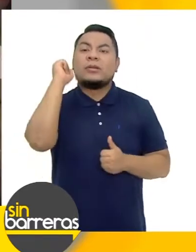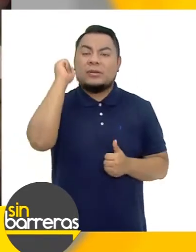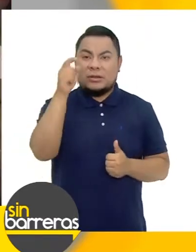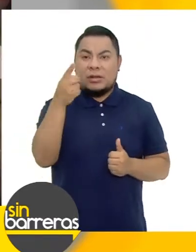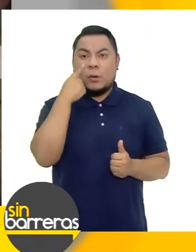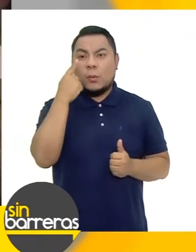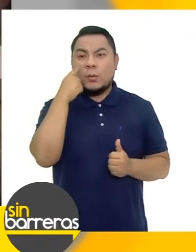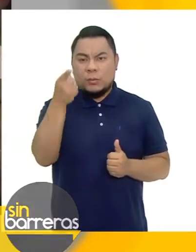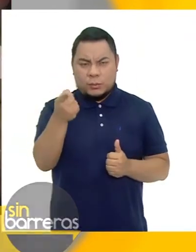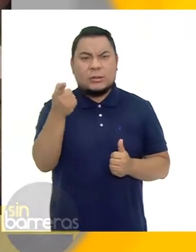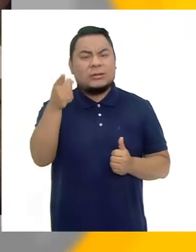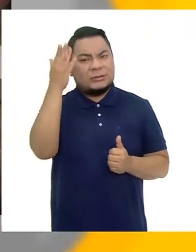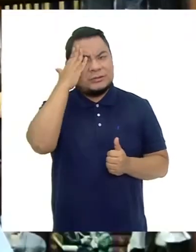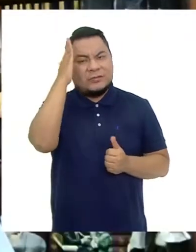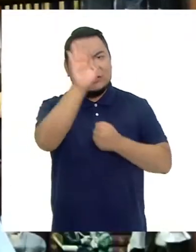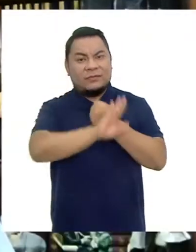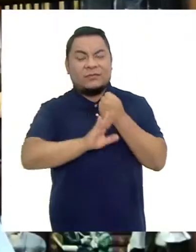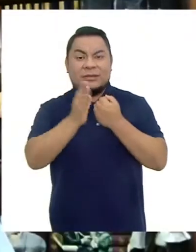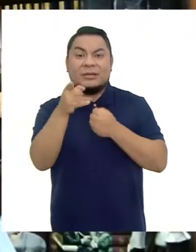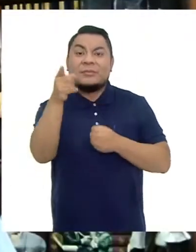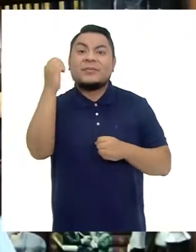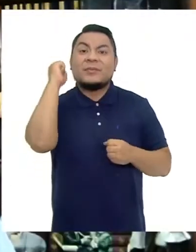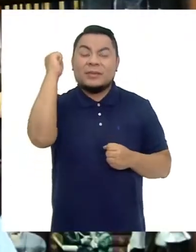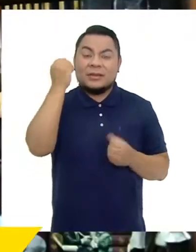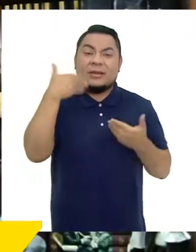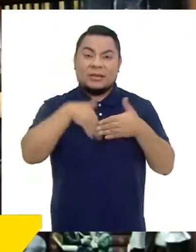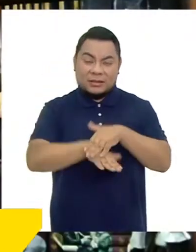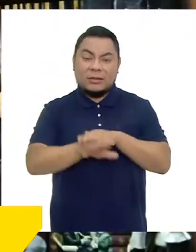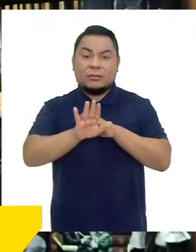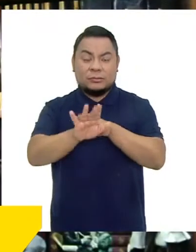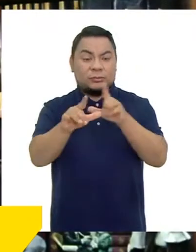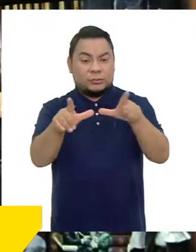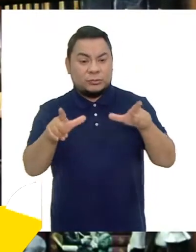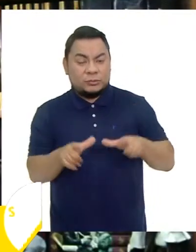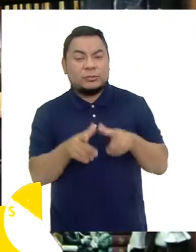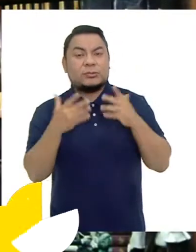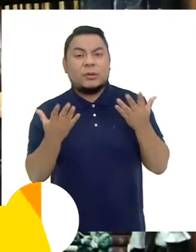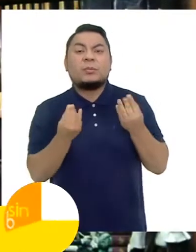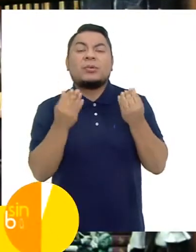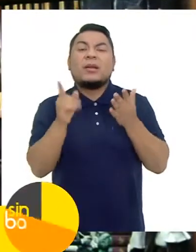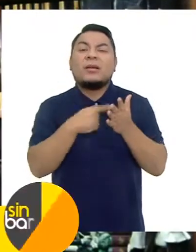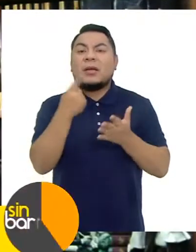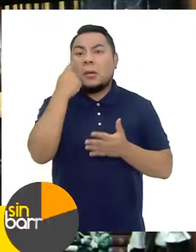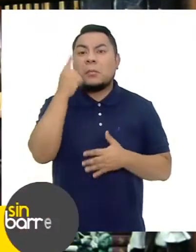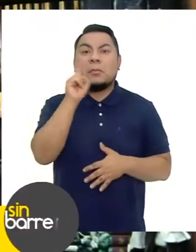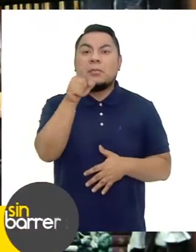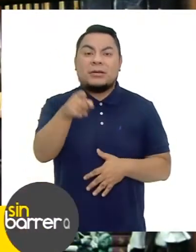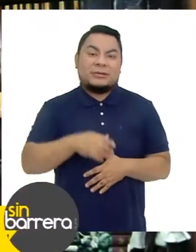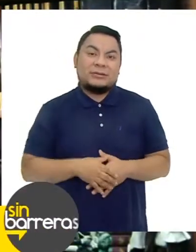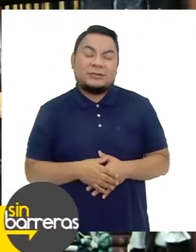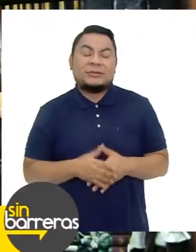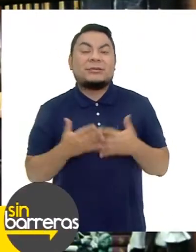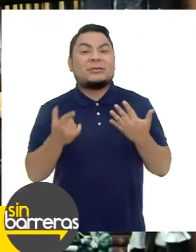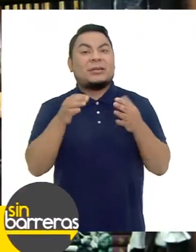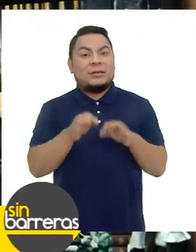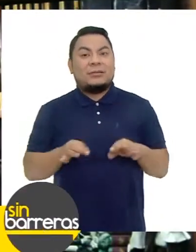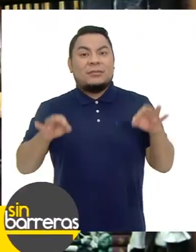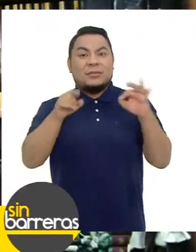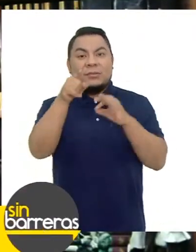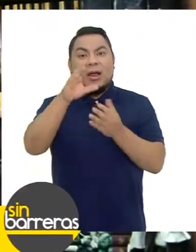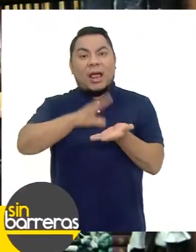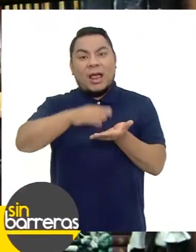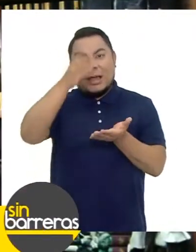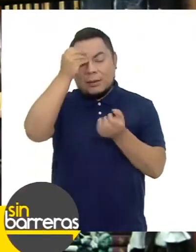sus derechos Para hacerlos defender Ellos tienen derechos Dentro de sus localidades Que muchas veces No los conocen Y sería